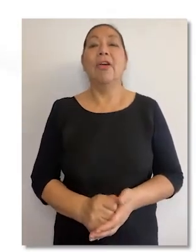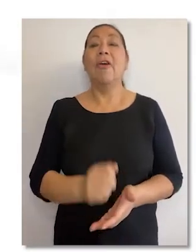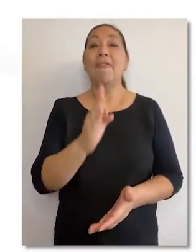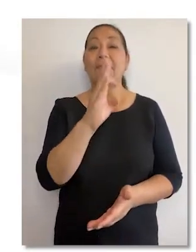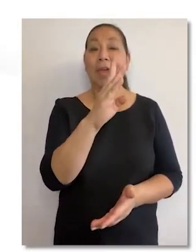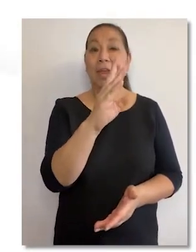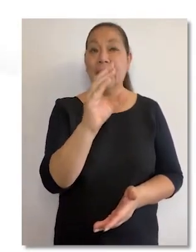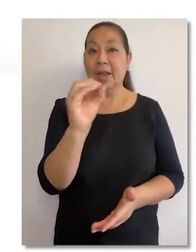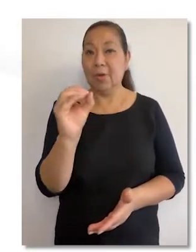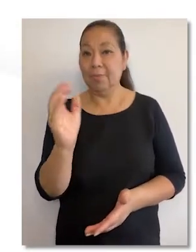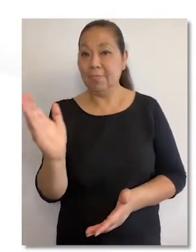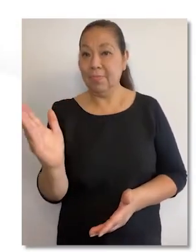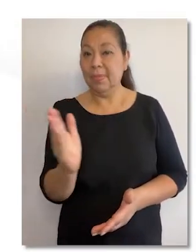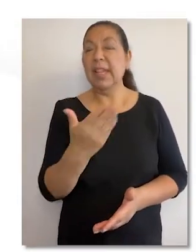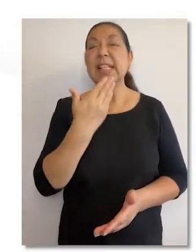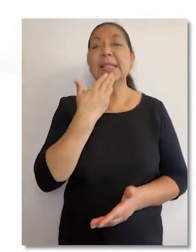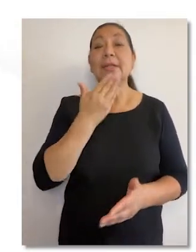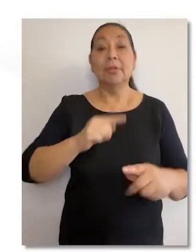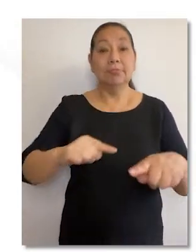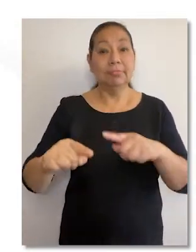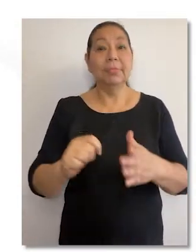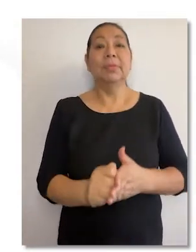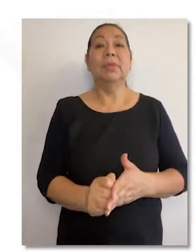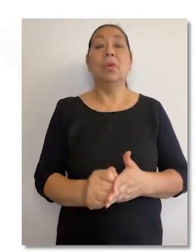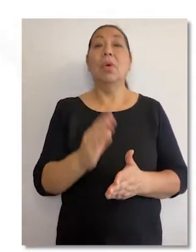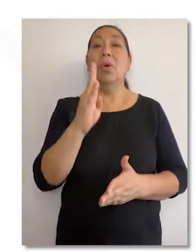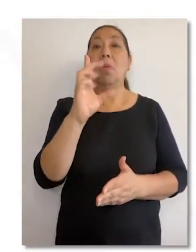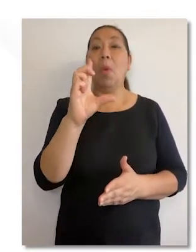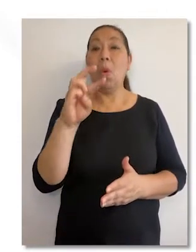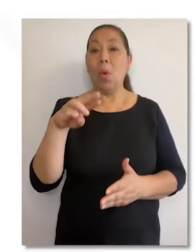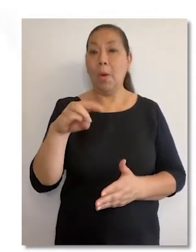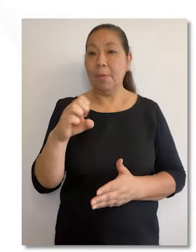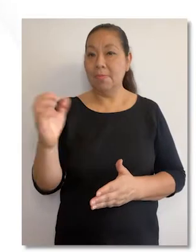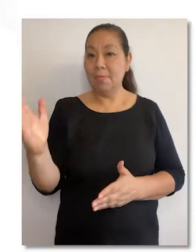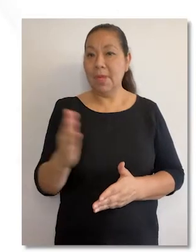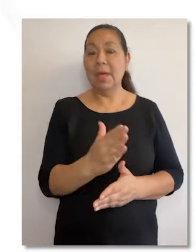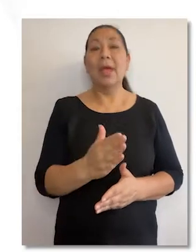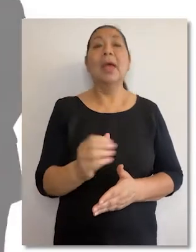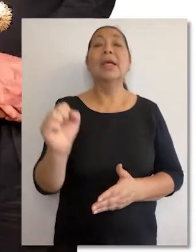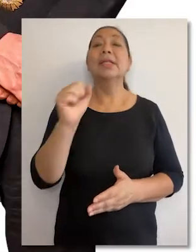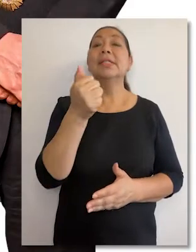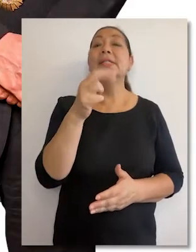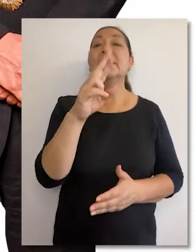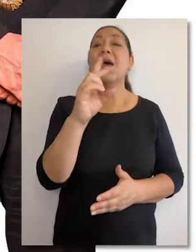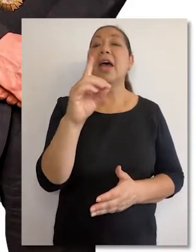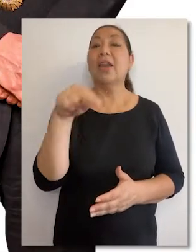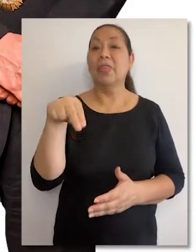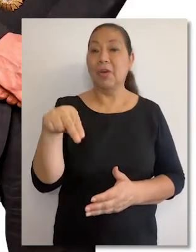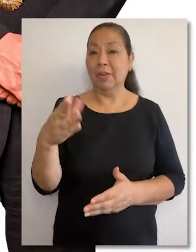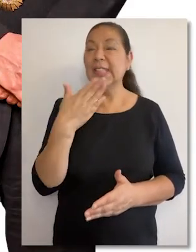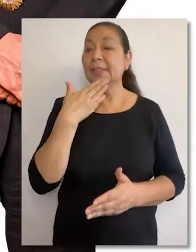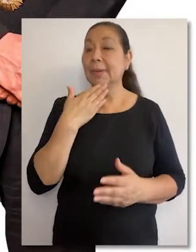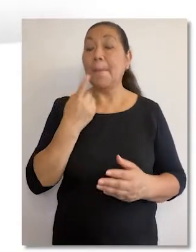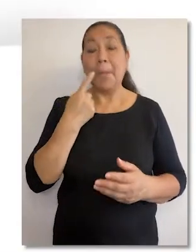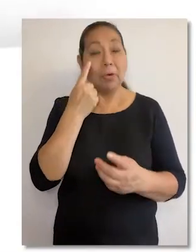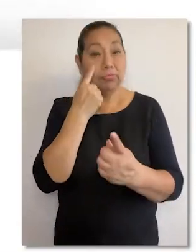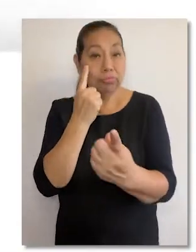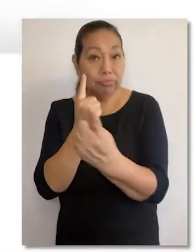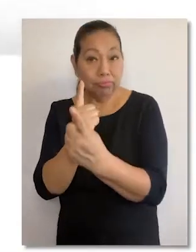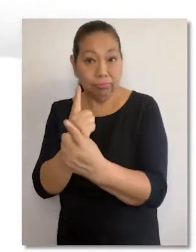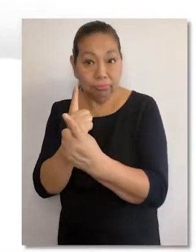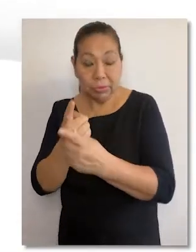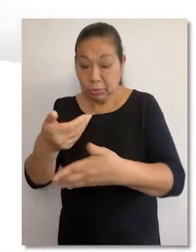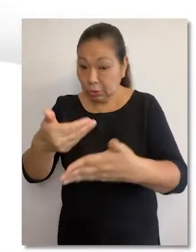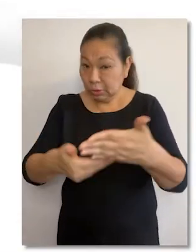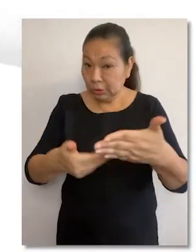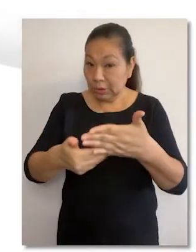Augusto Ferrero Costa, quien la presidirá, Ernesto Blume Fortini y José Luis Sardón de Taboada. Para